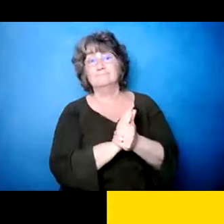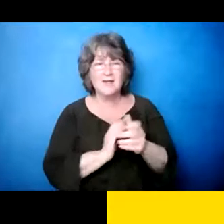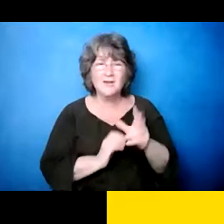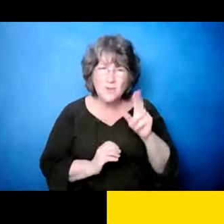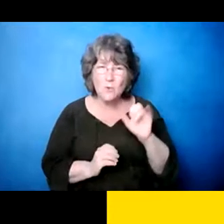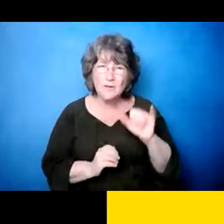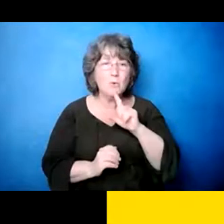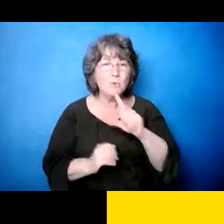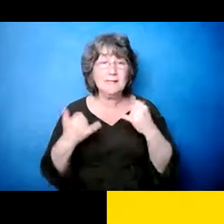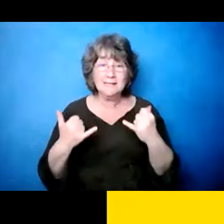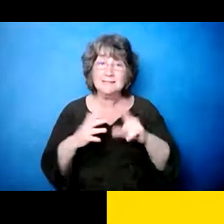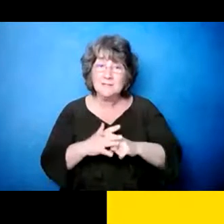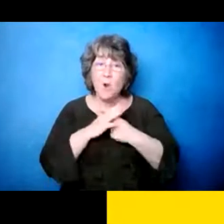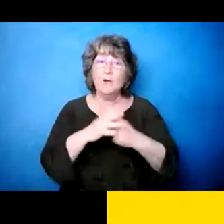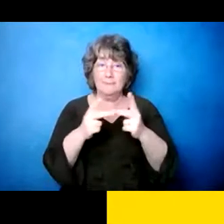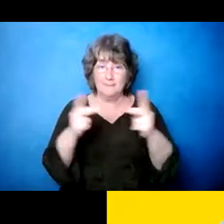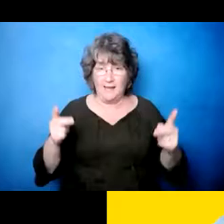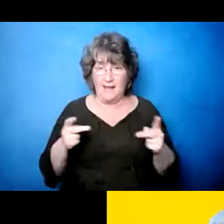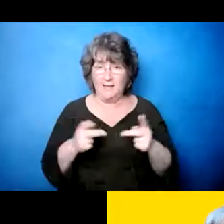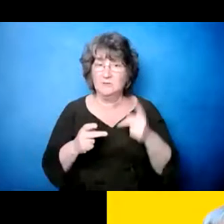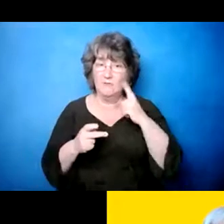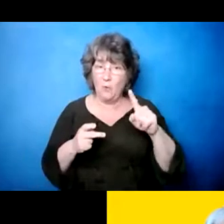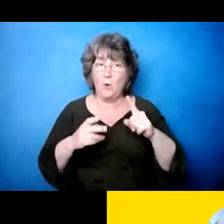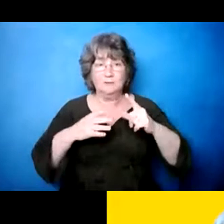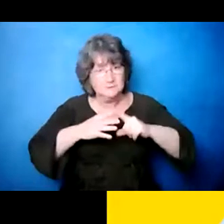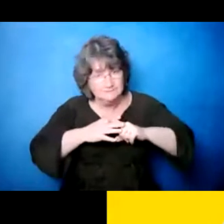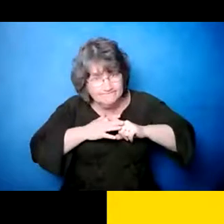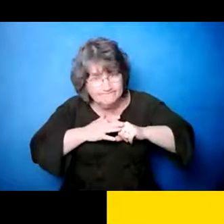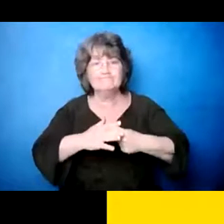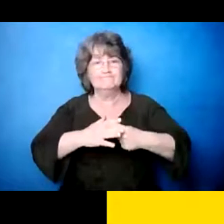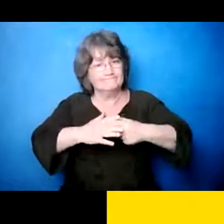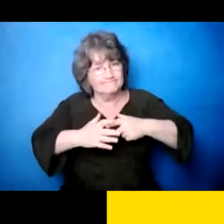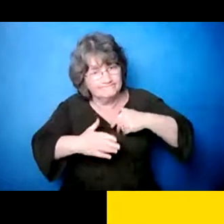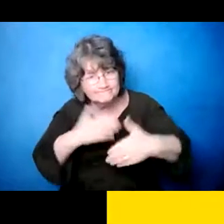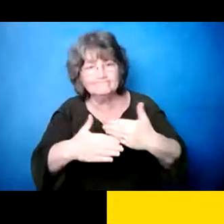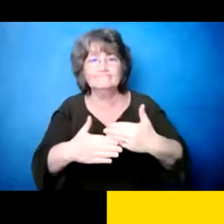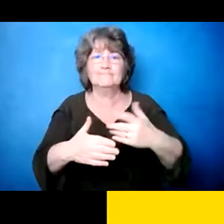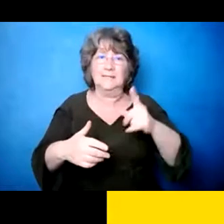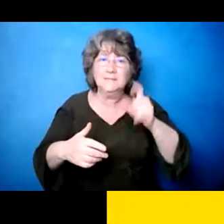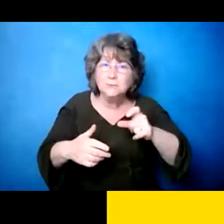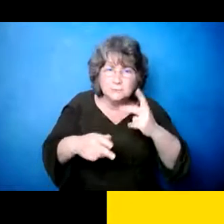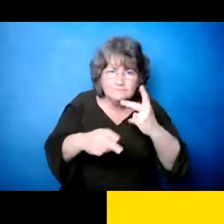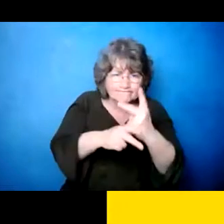Entonces, entonces, están haciendo estudios en las cosas que están siendo creados y siendo considerados,